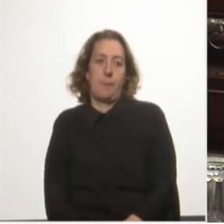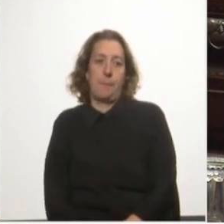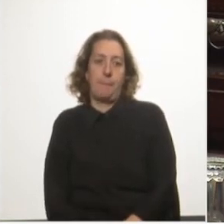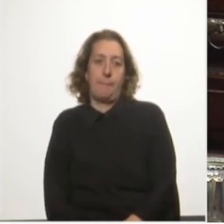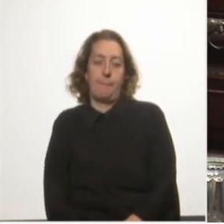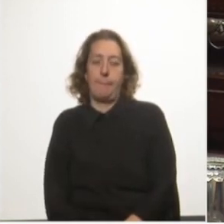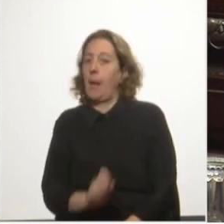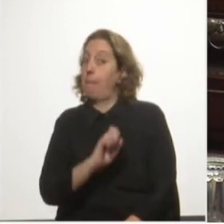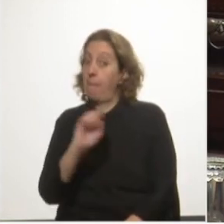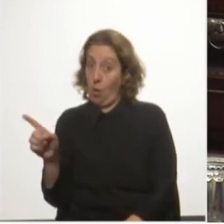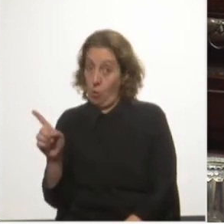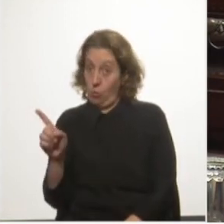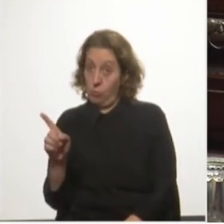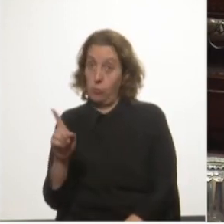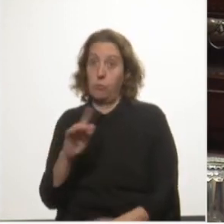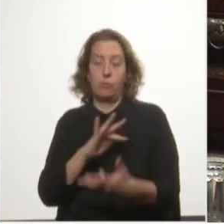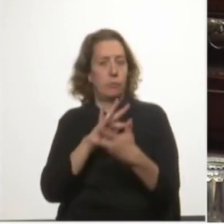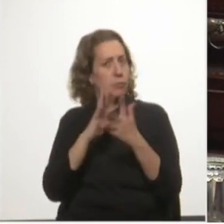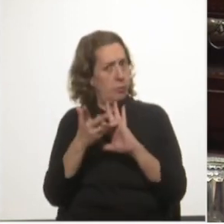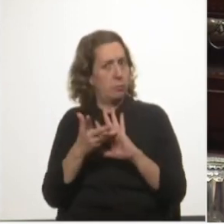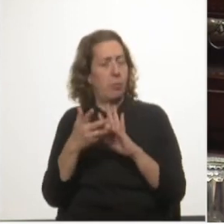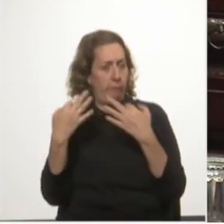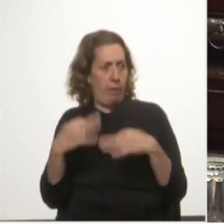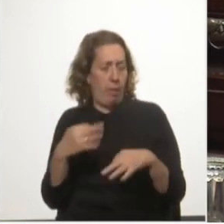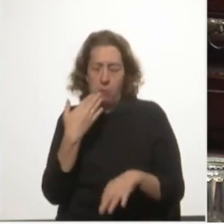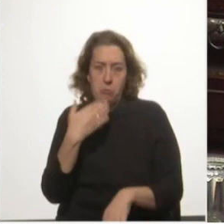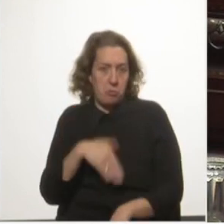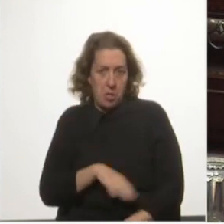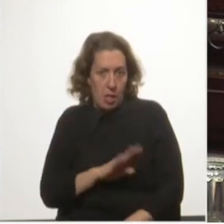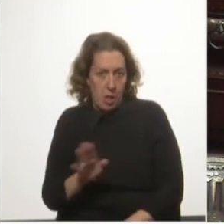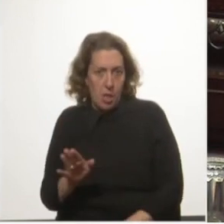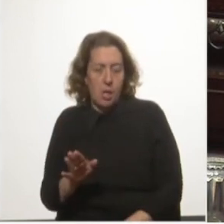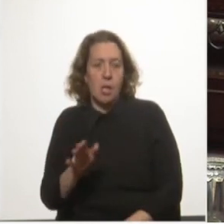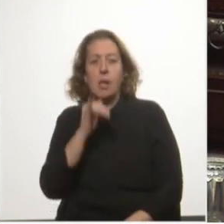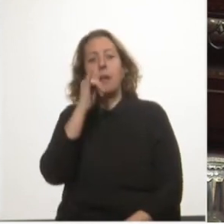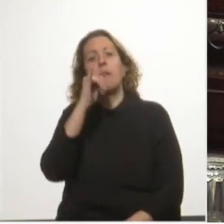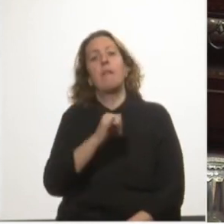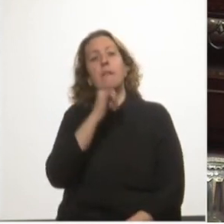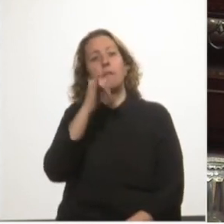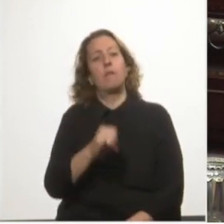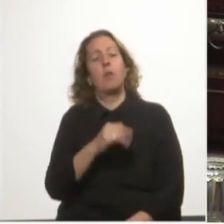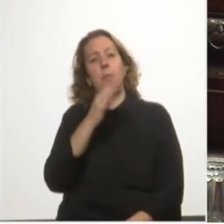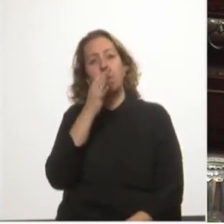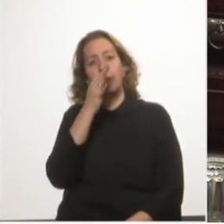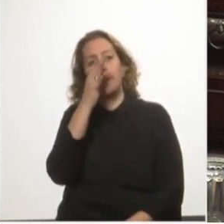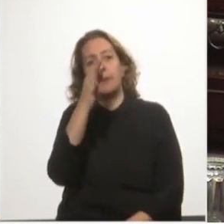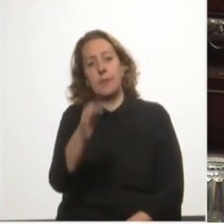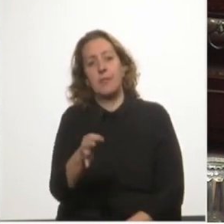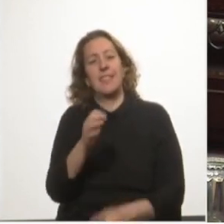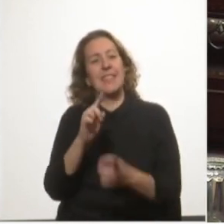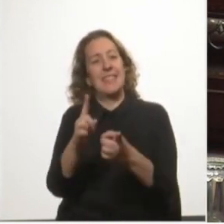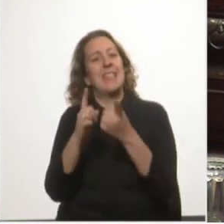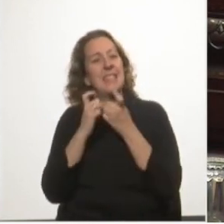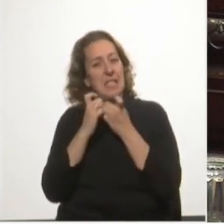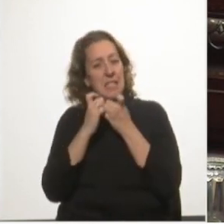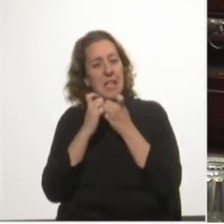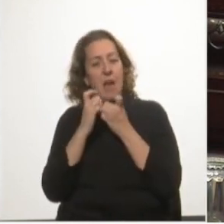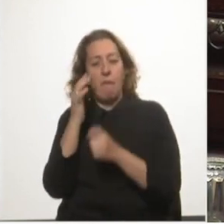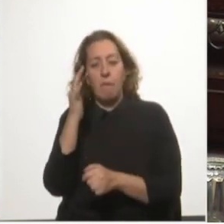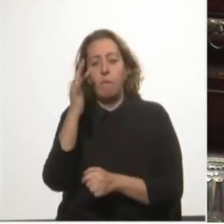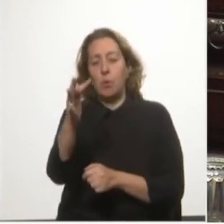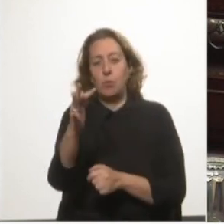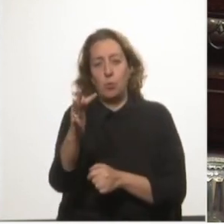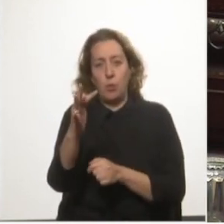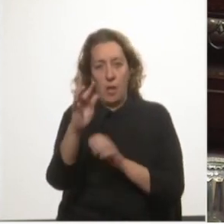Peor aún y de forma verdaderamente incomprensible, un informe que alude a la necesidad de una futura